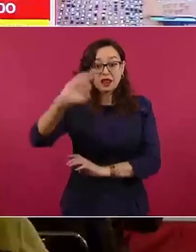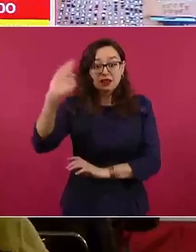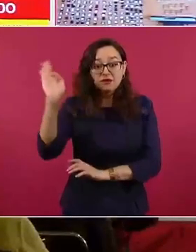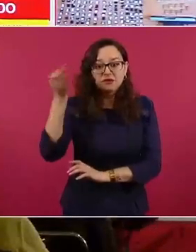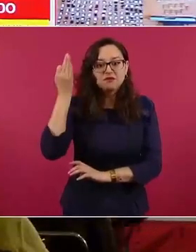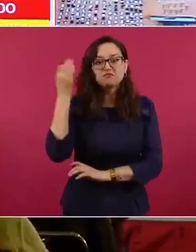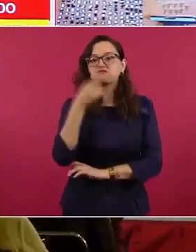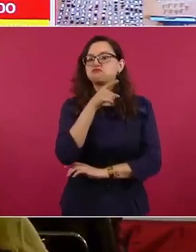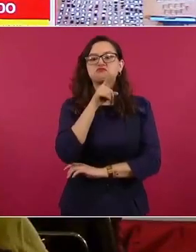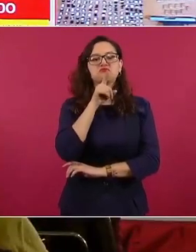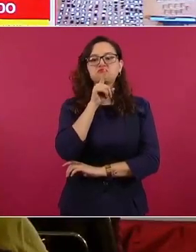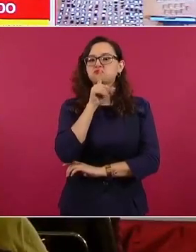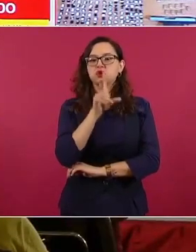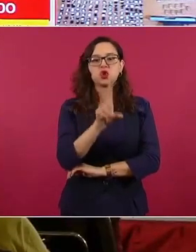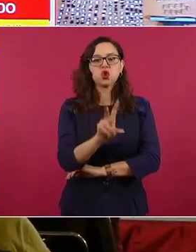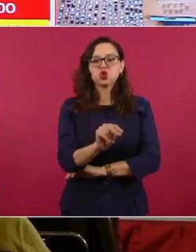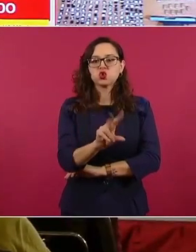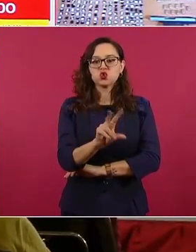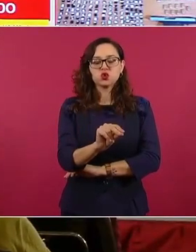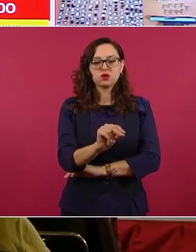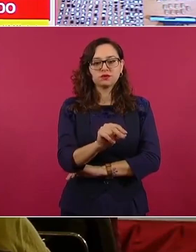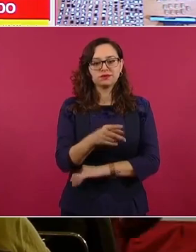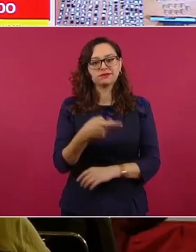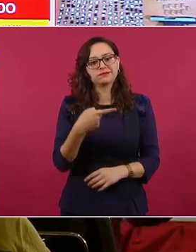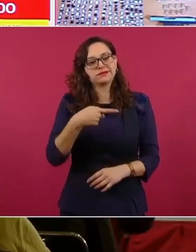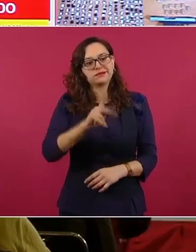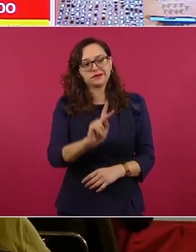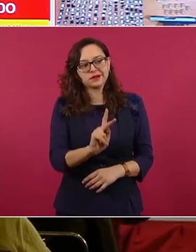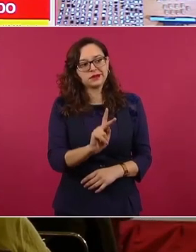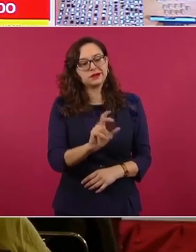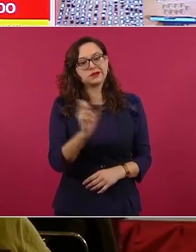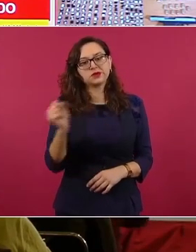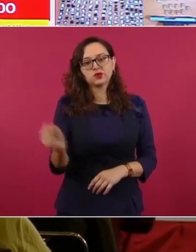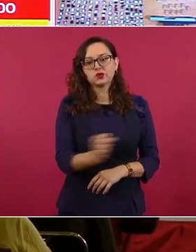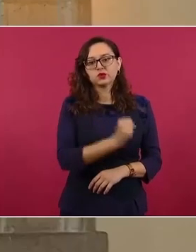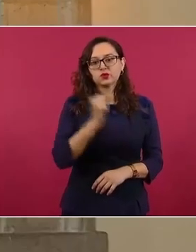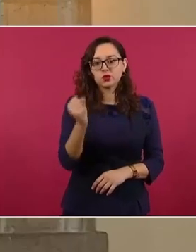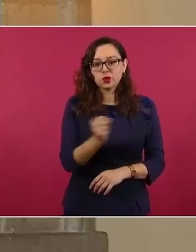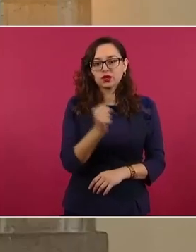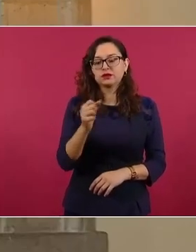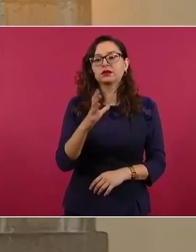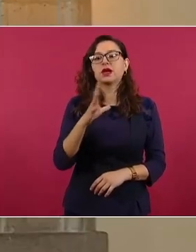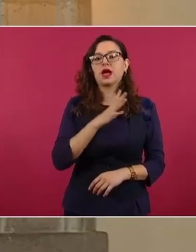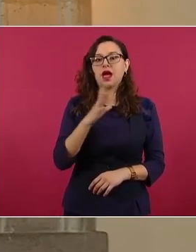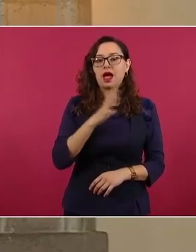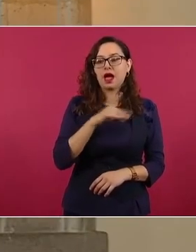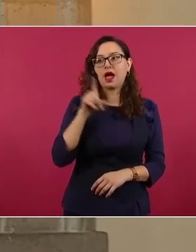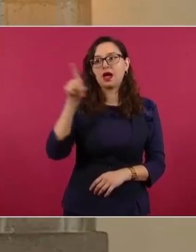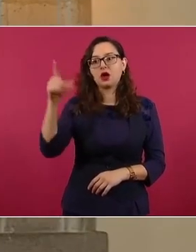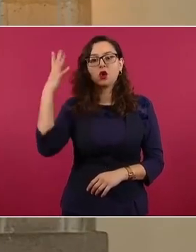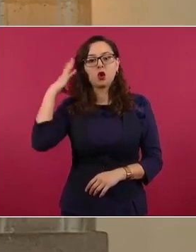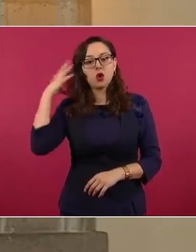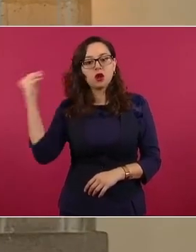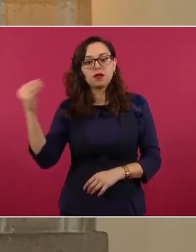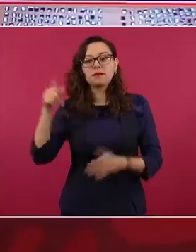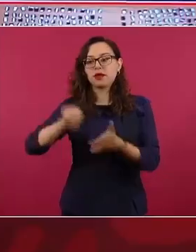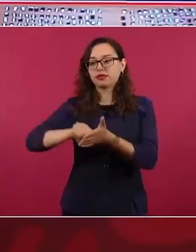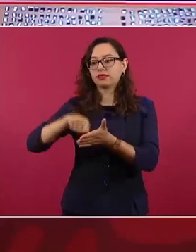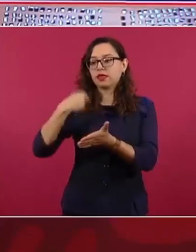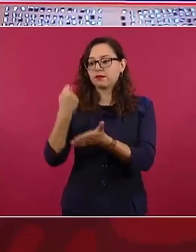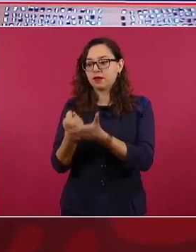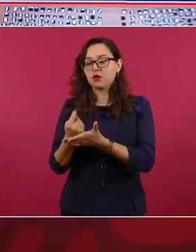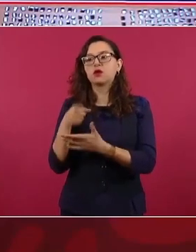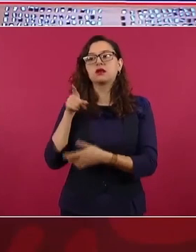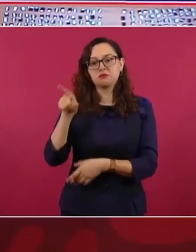afortunadamente, se cuentan con dos órdenes de aprehensión de los estados de Colima y Tamaulipas, mismas que se